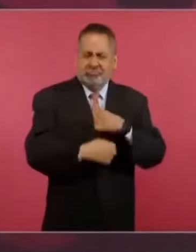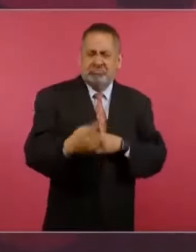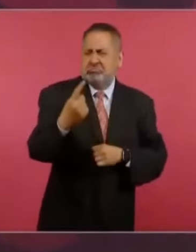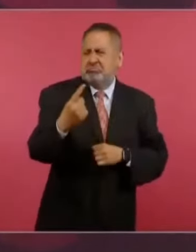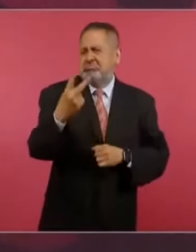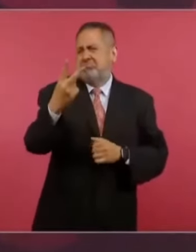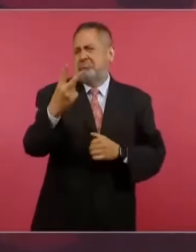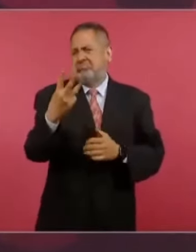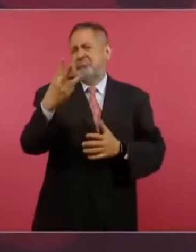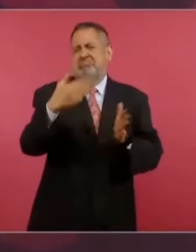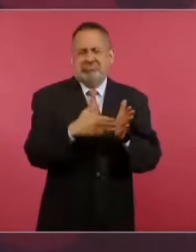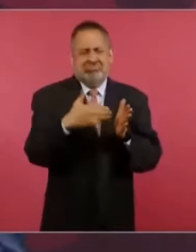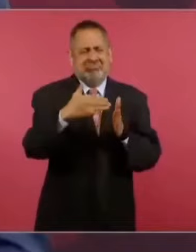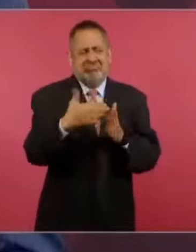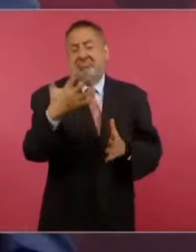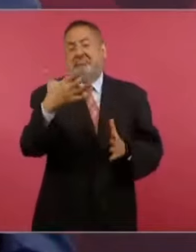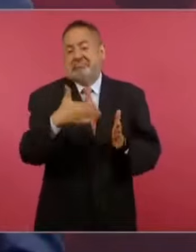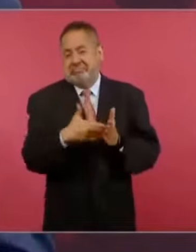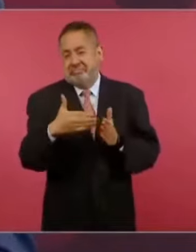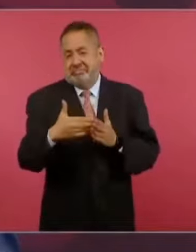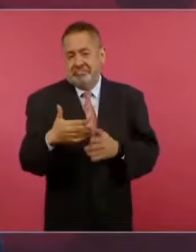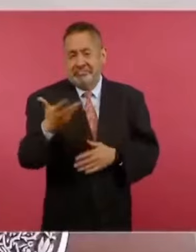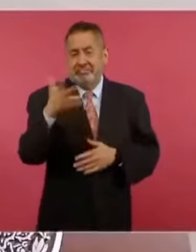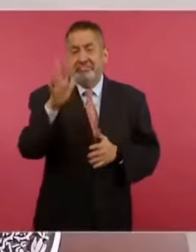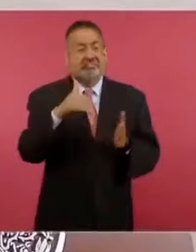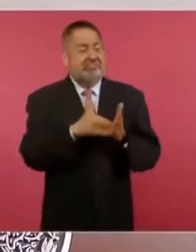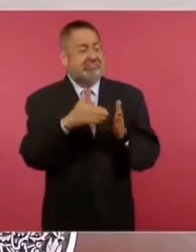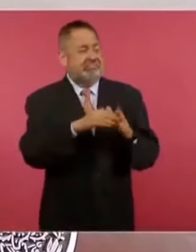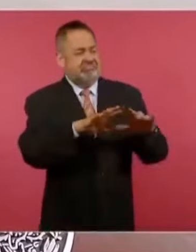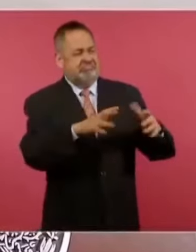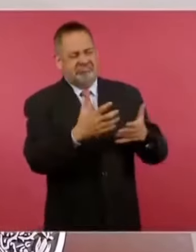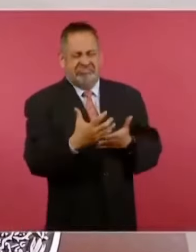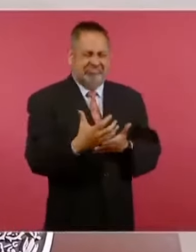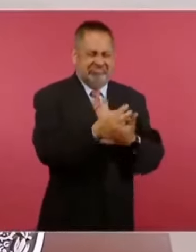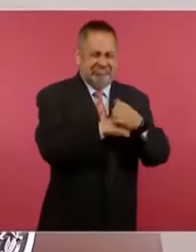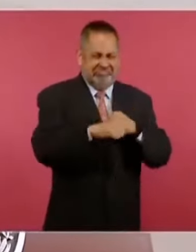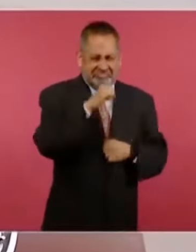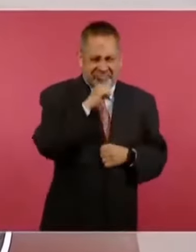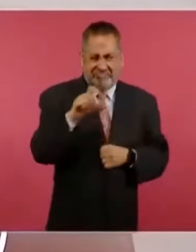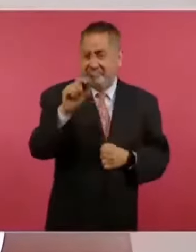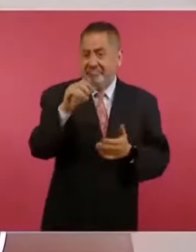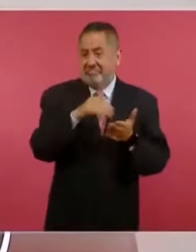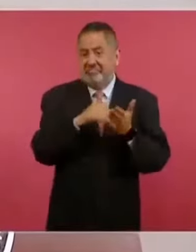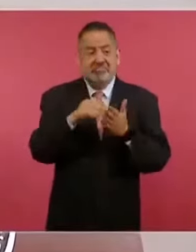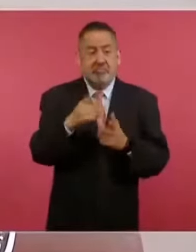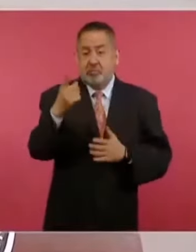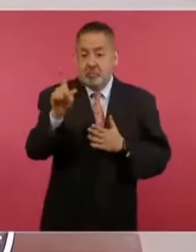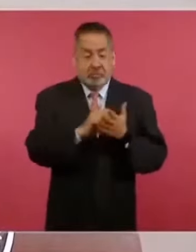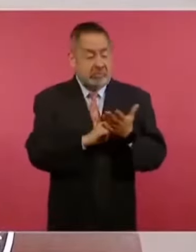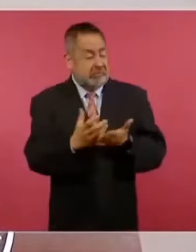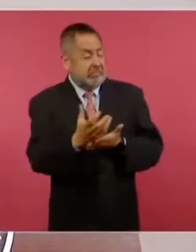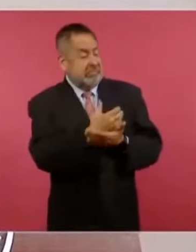dos millones, tres millones, cinco millones, diez millones, hasta veinte millones al mes.